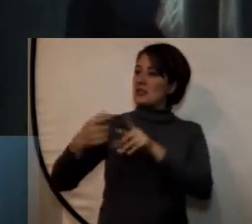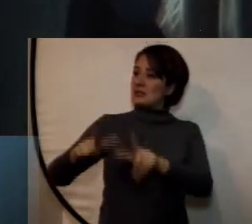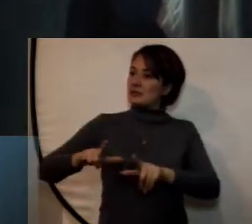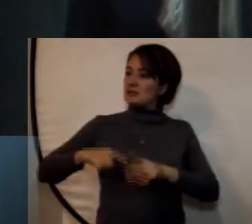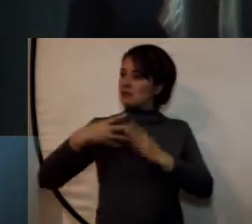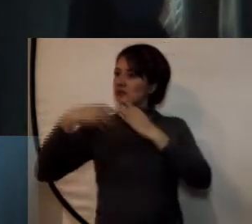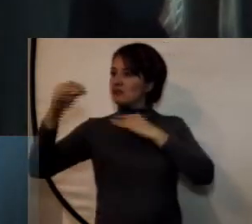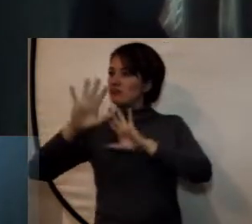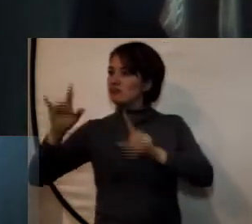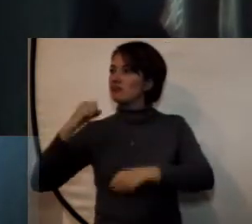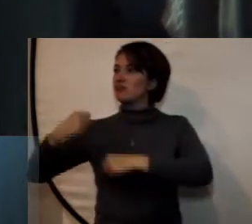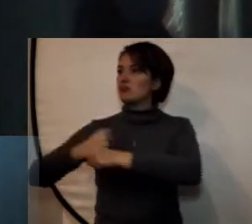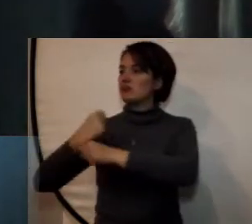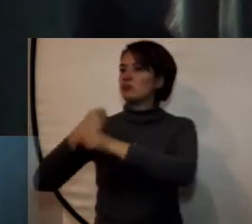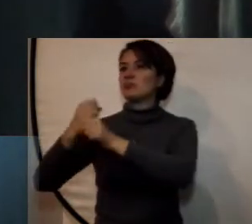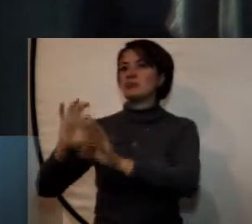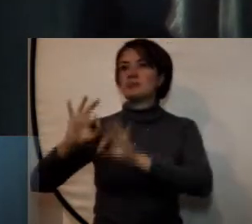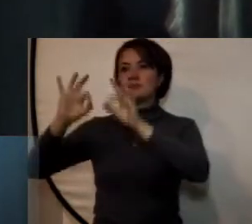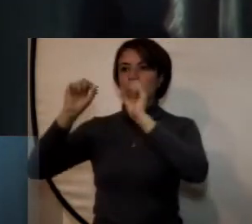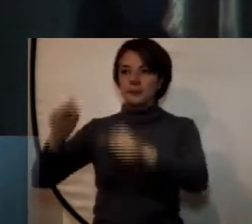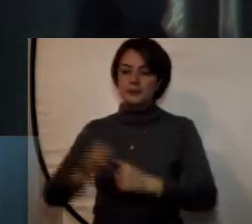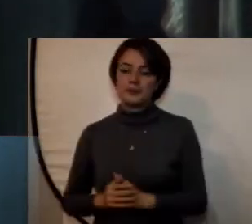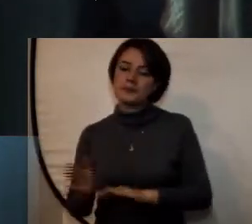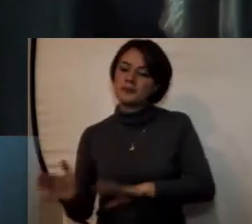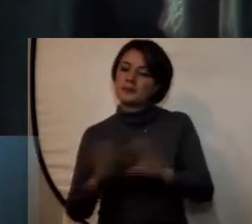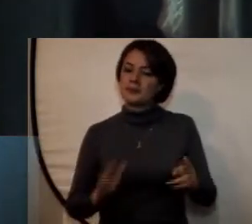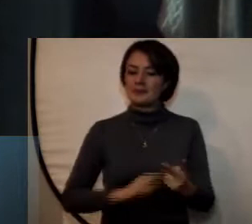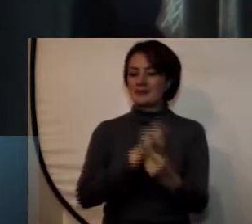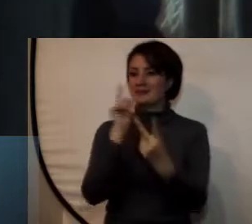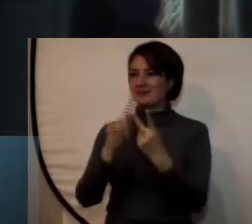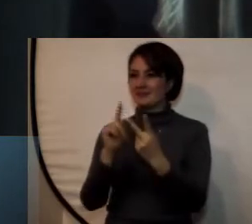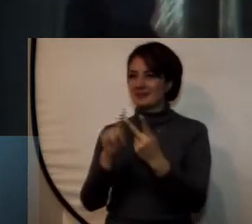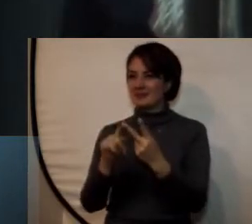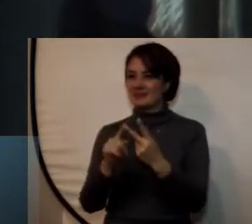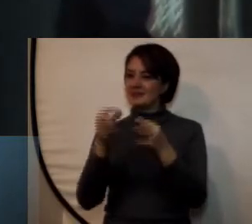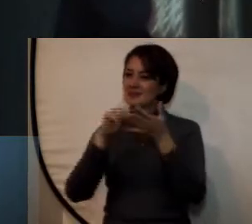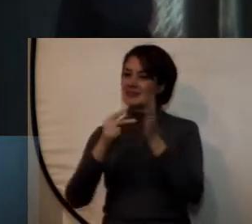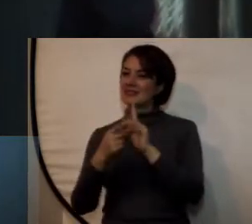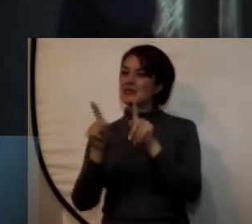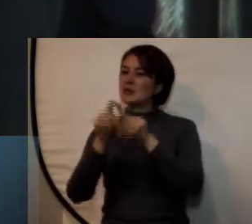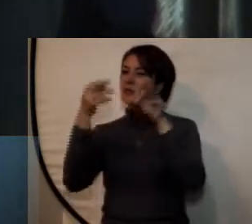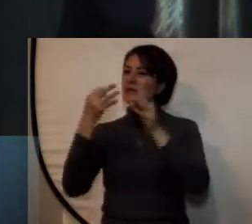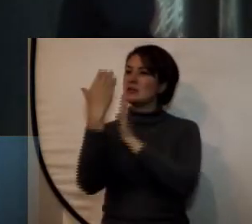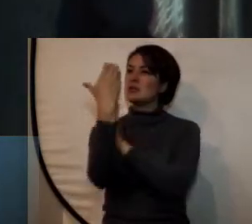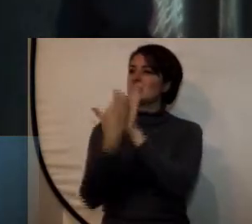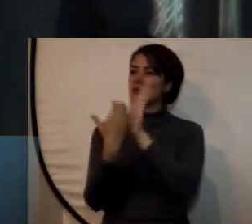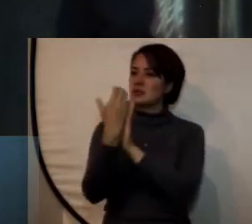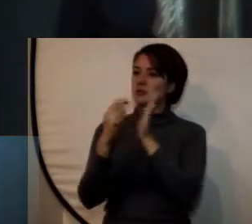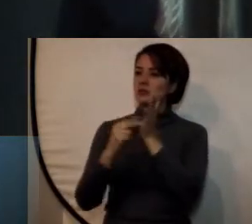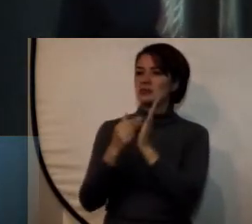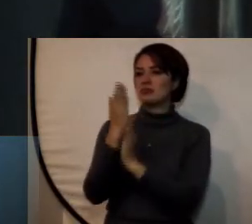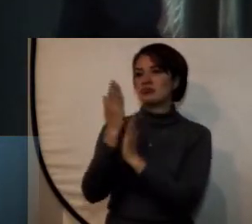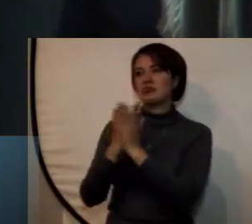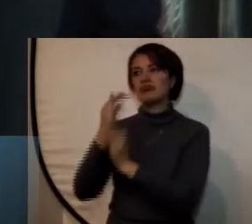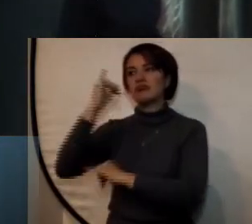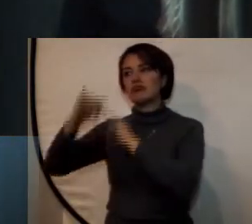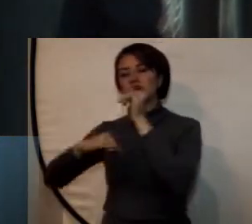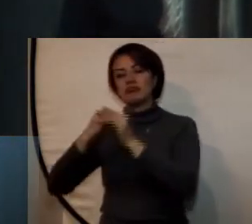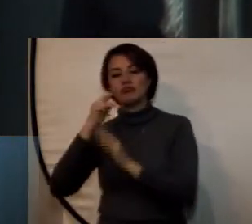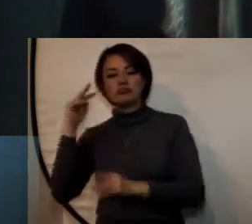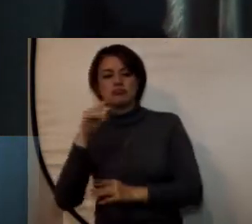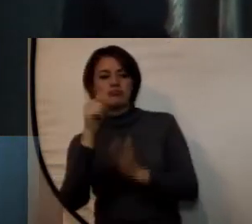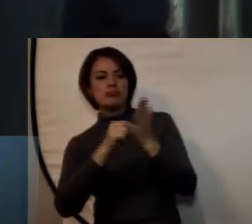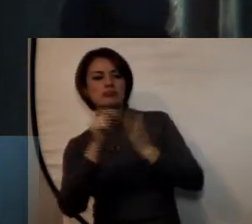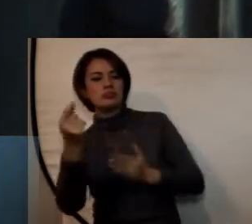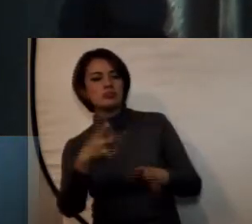un buen desempeño en la segunda parte de la certificación de nuestros programas académicos a nivel internacional